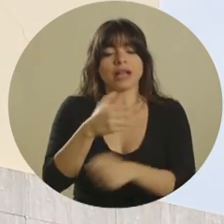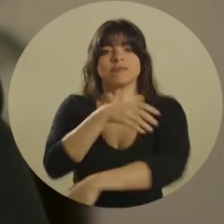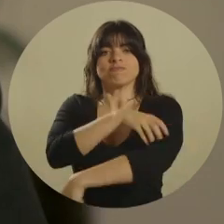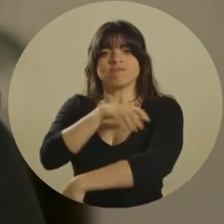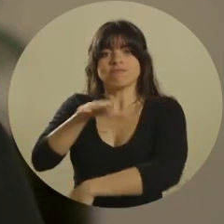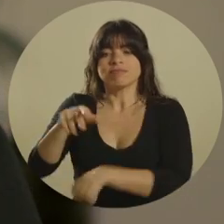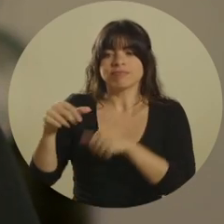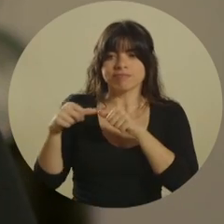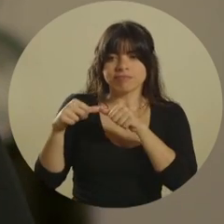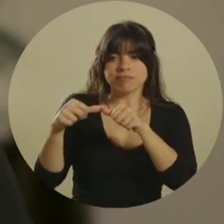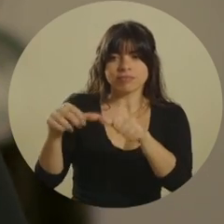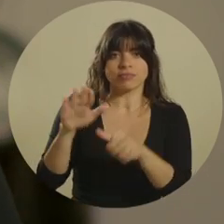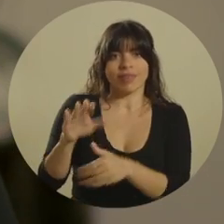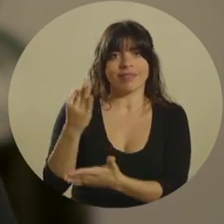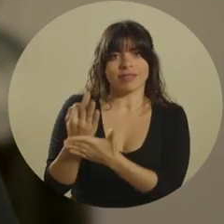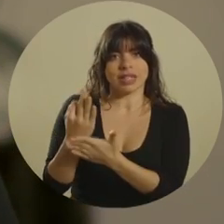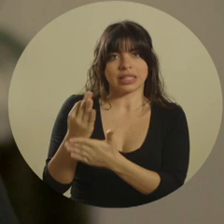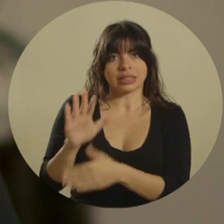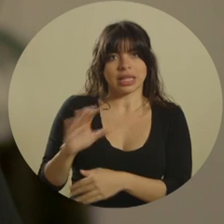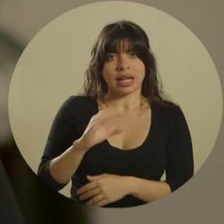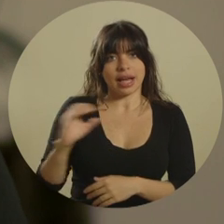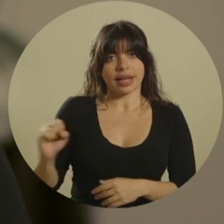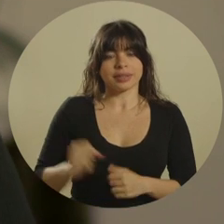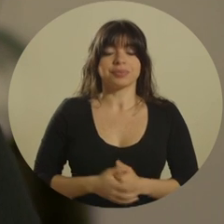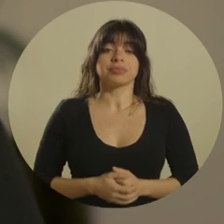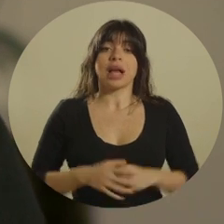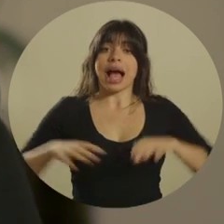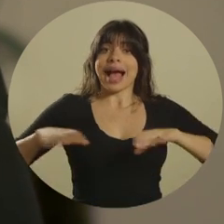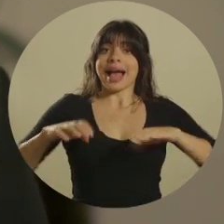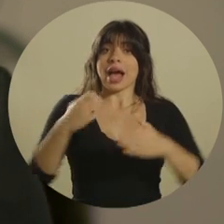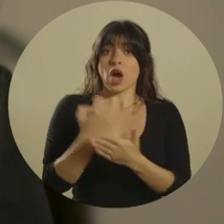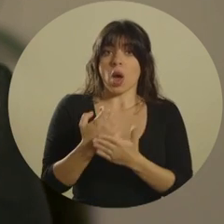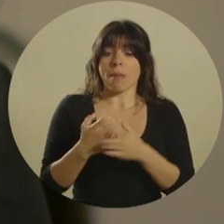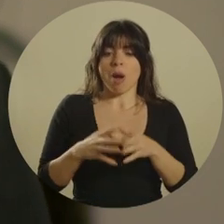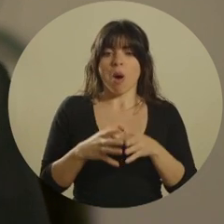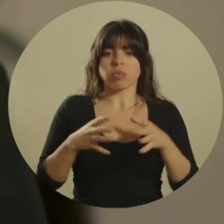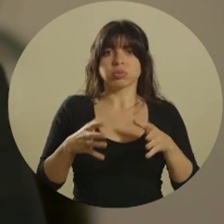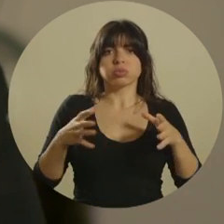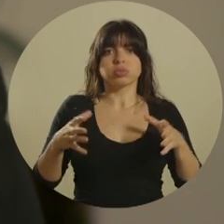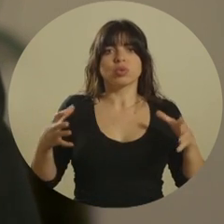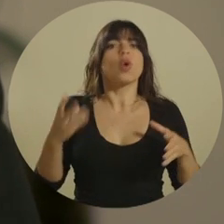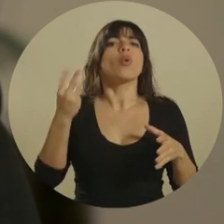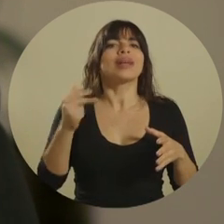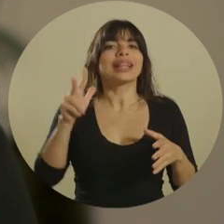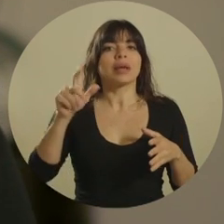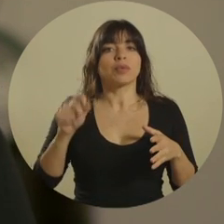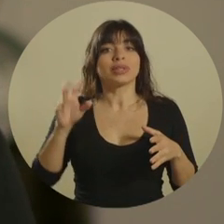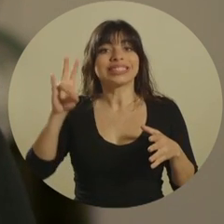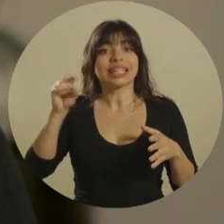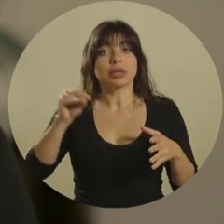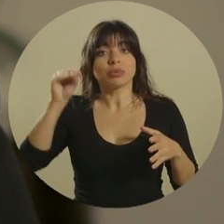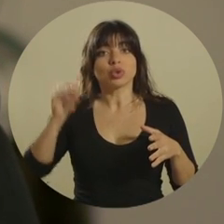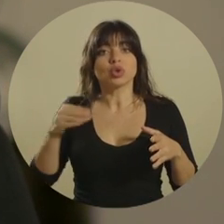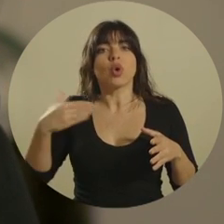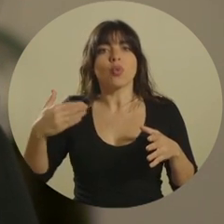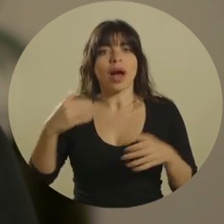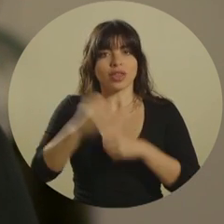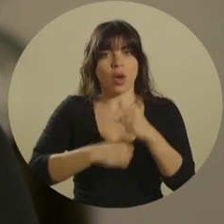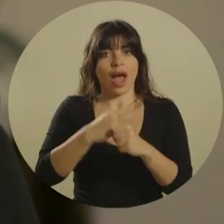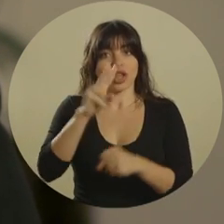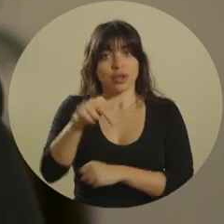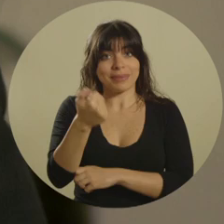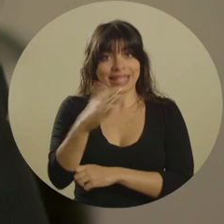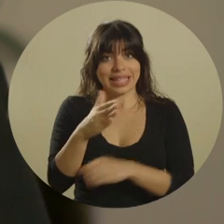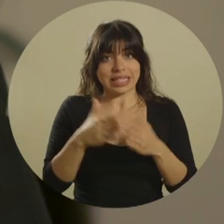fortalecimiento de su sostenibilidad financiera. La actividad económica creció a un ritmo del 3.7% en el